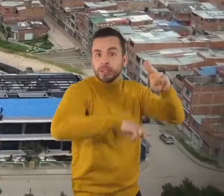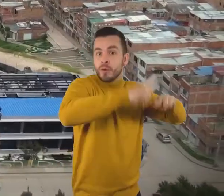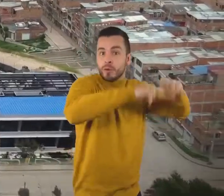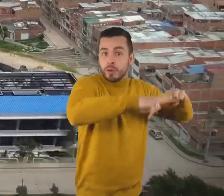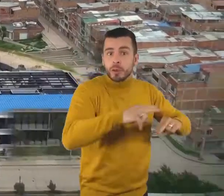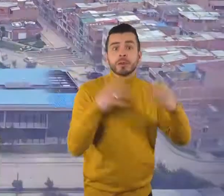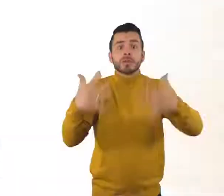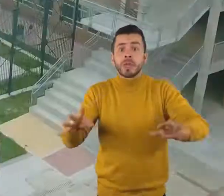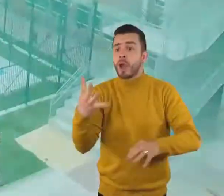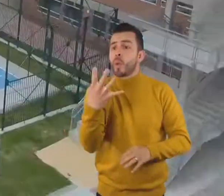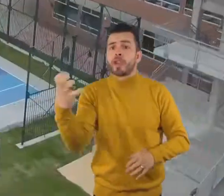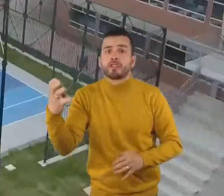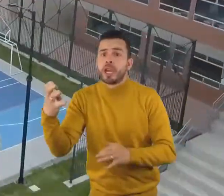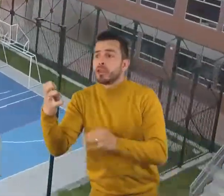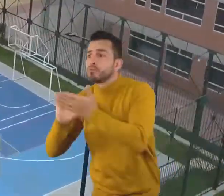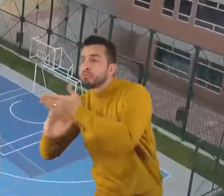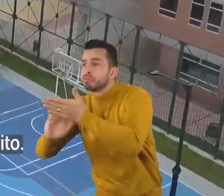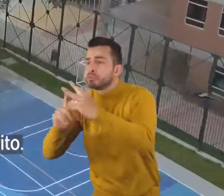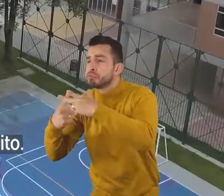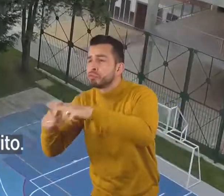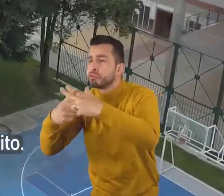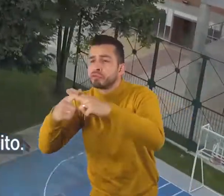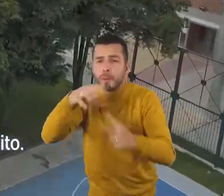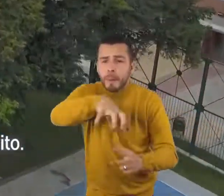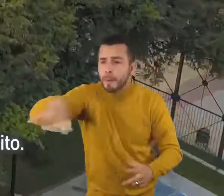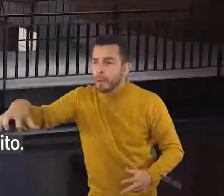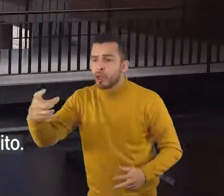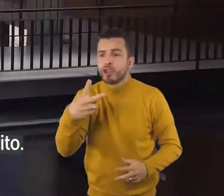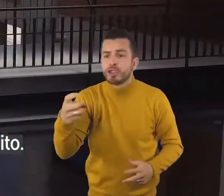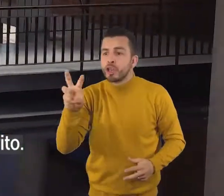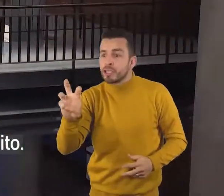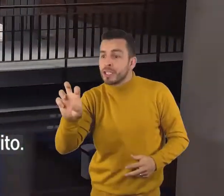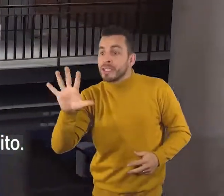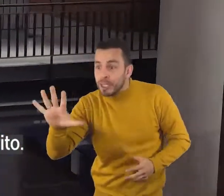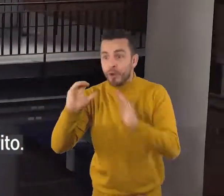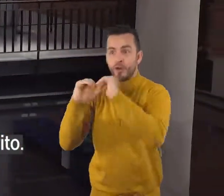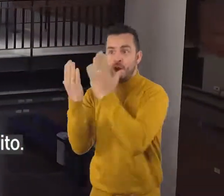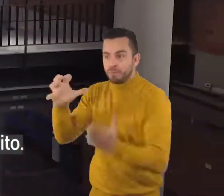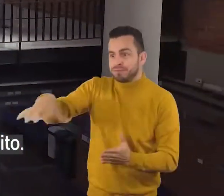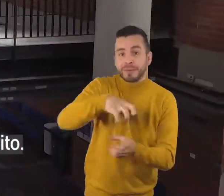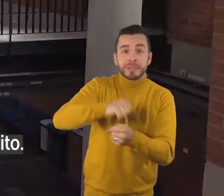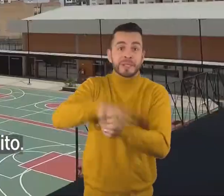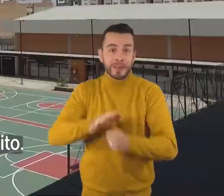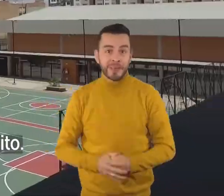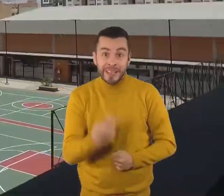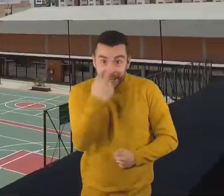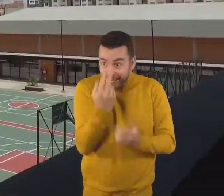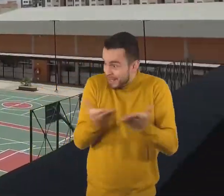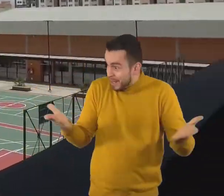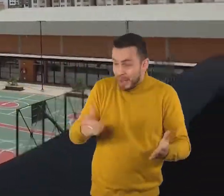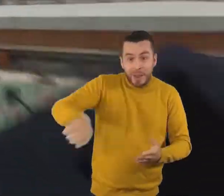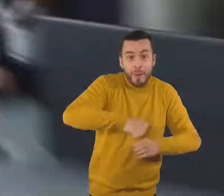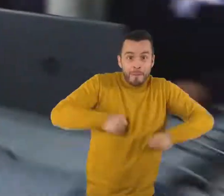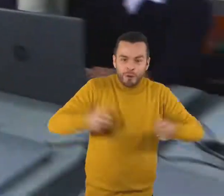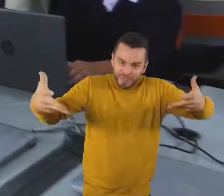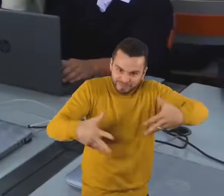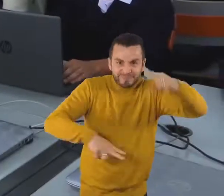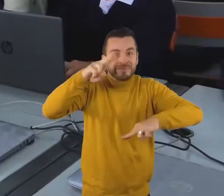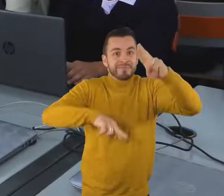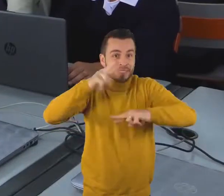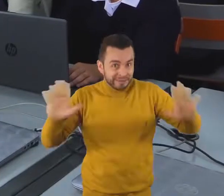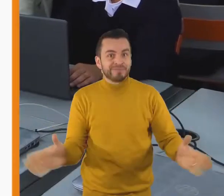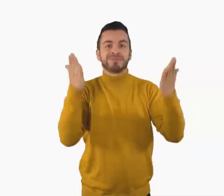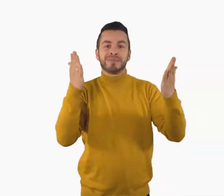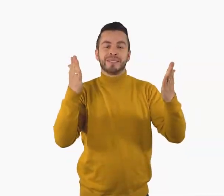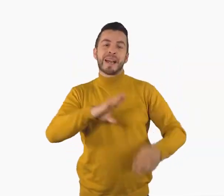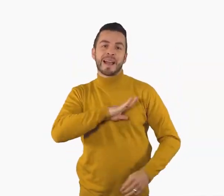16 en construcción y hemos realizado más de 400 mejoras en 285 colegios del distrito. Esta es la Bogotá que